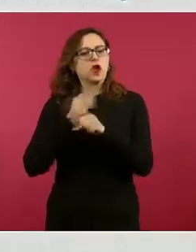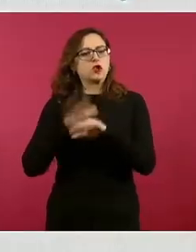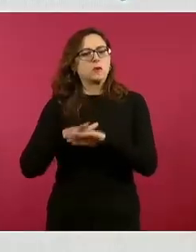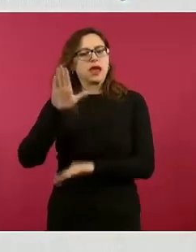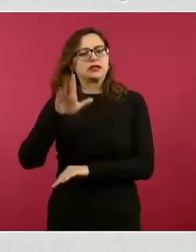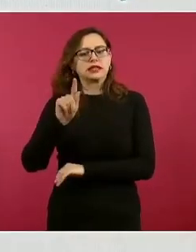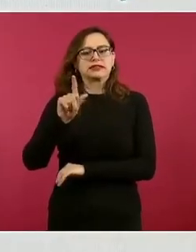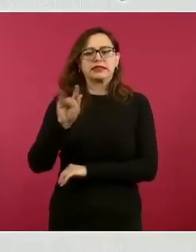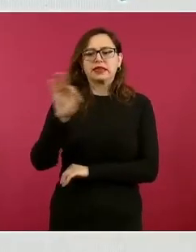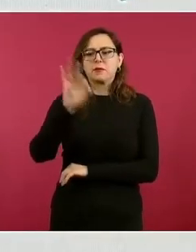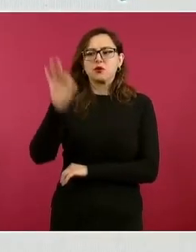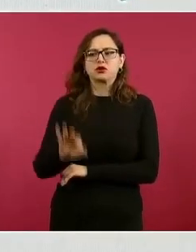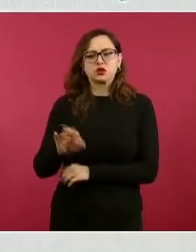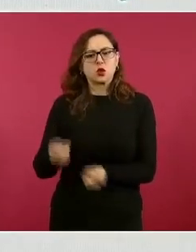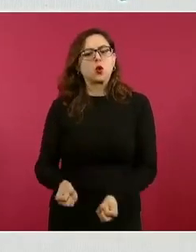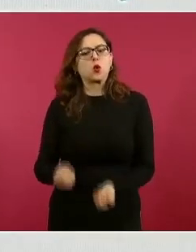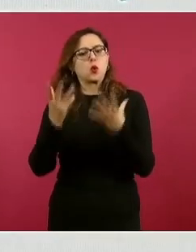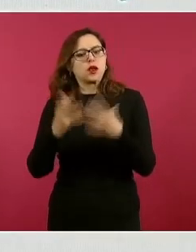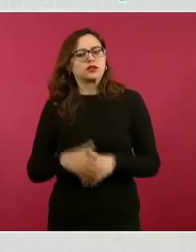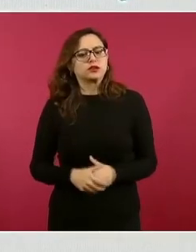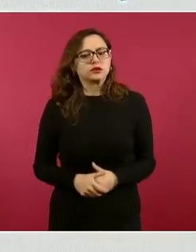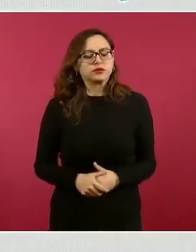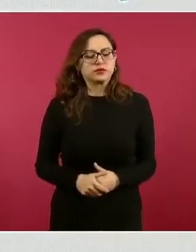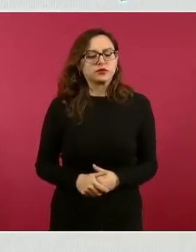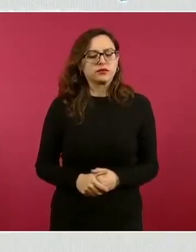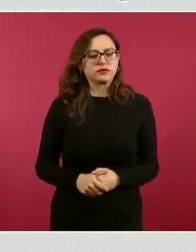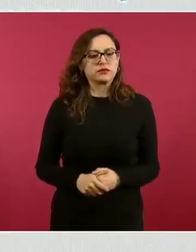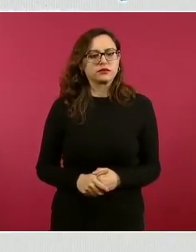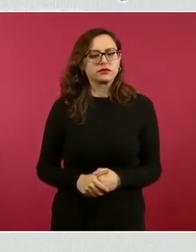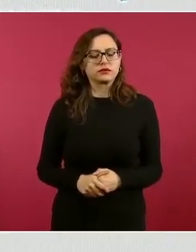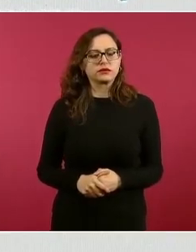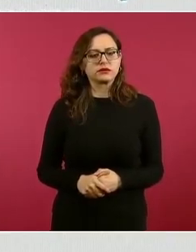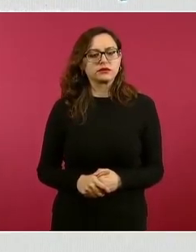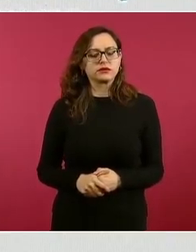Si somos como 85 millones de ciudadanos,